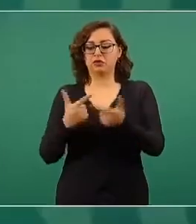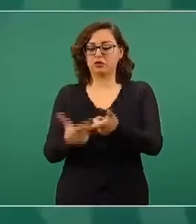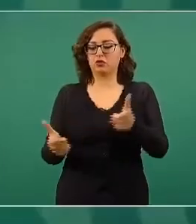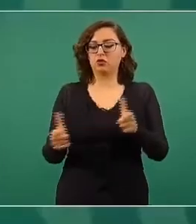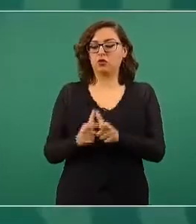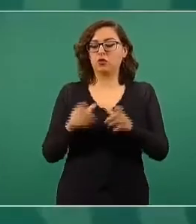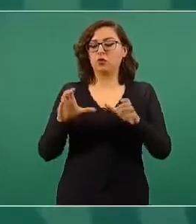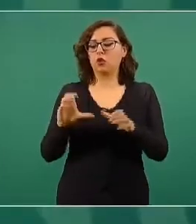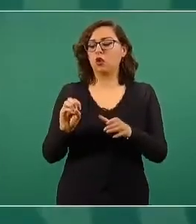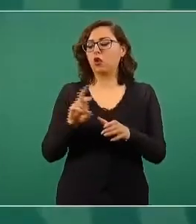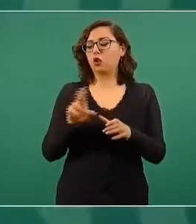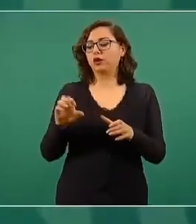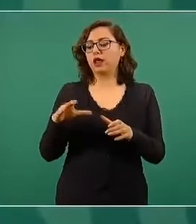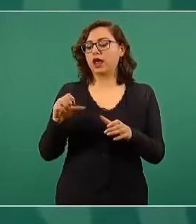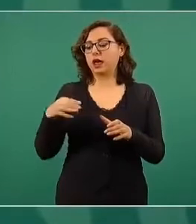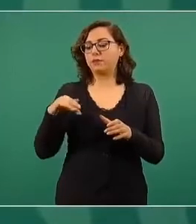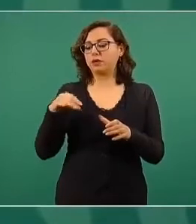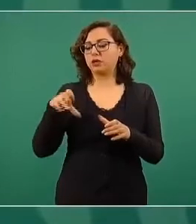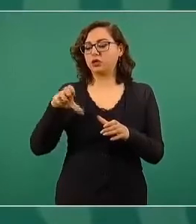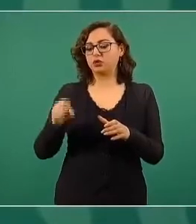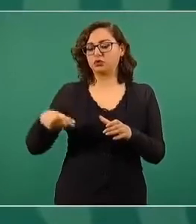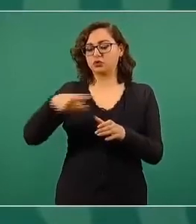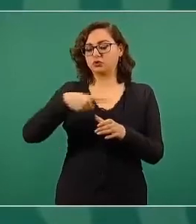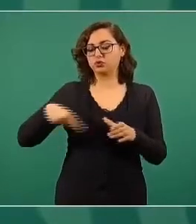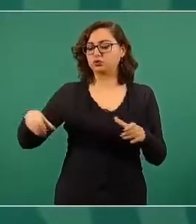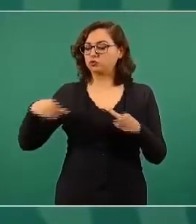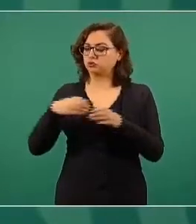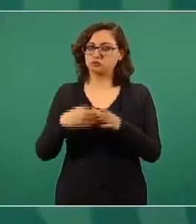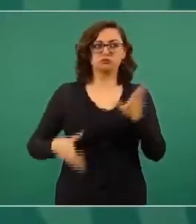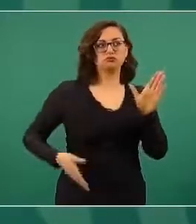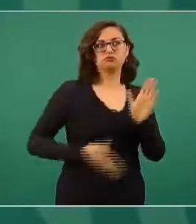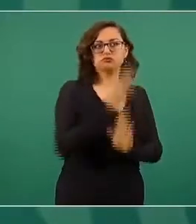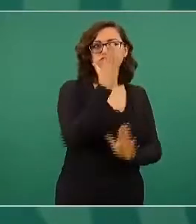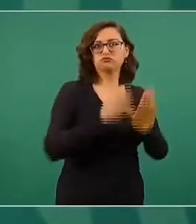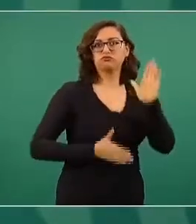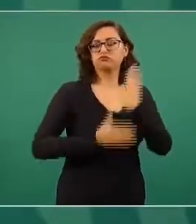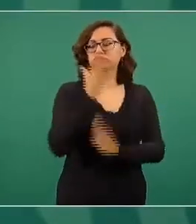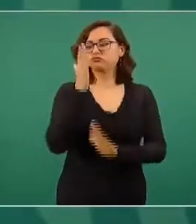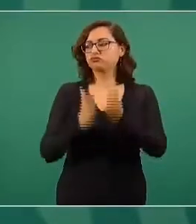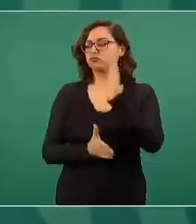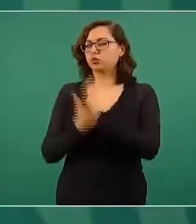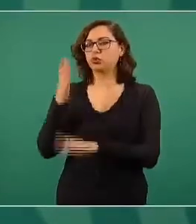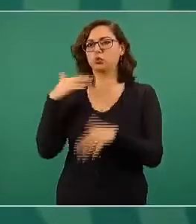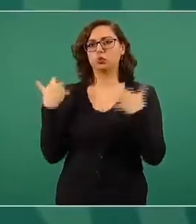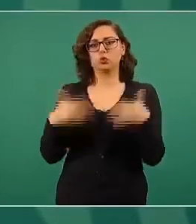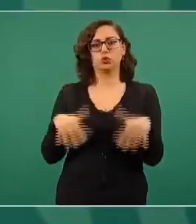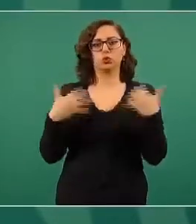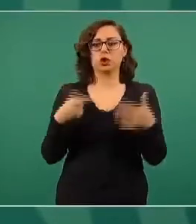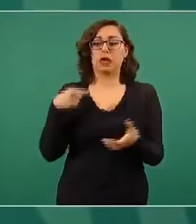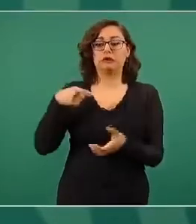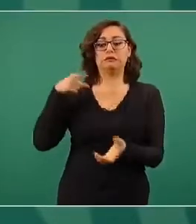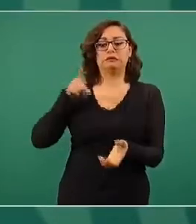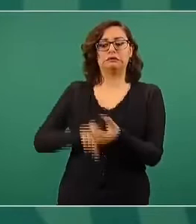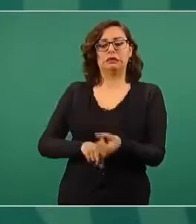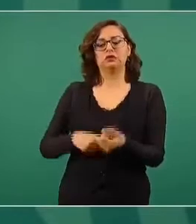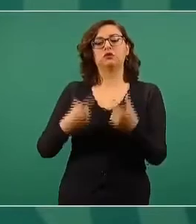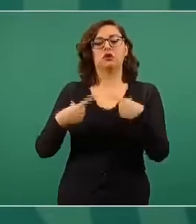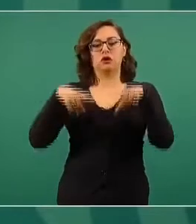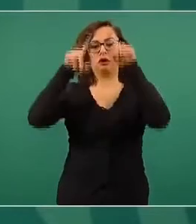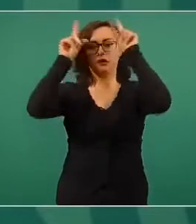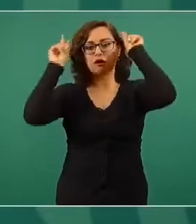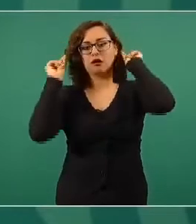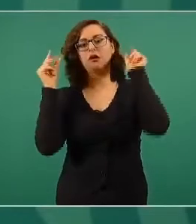Correcaminos, que está integrada por enfermeras, por médicos, está